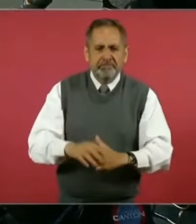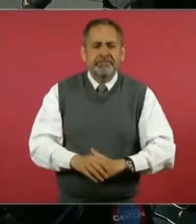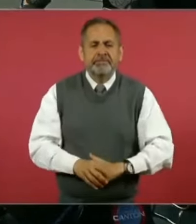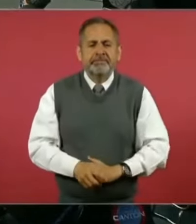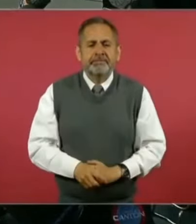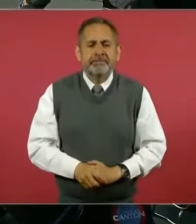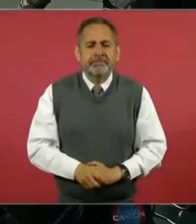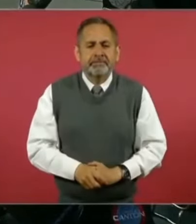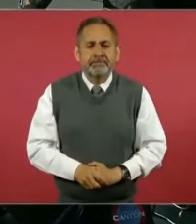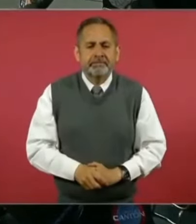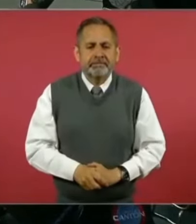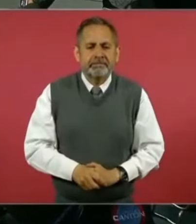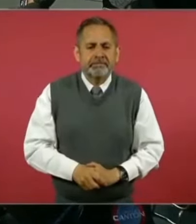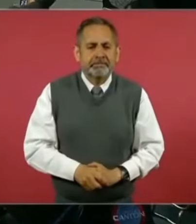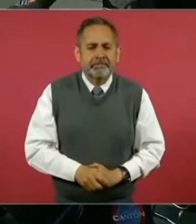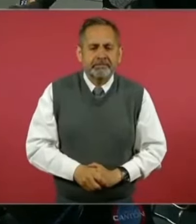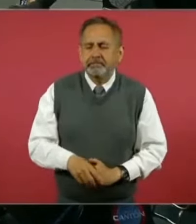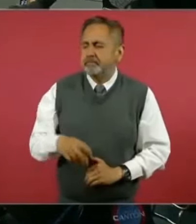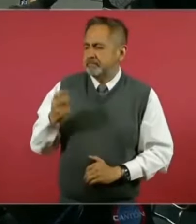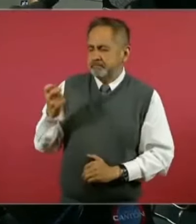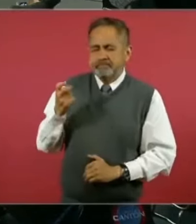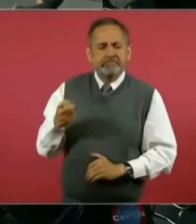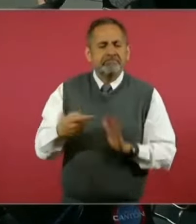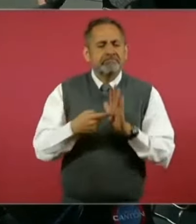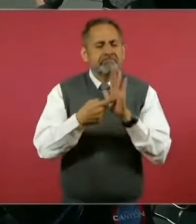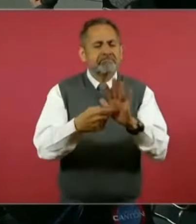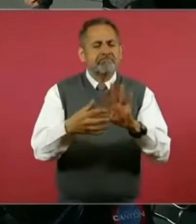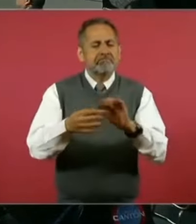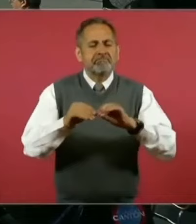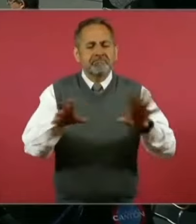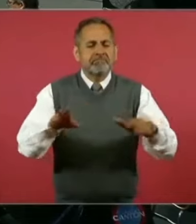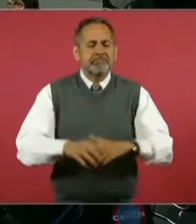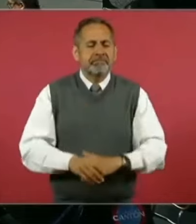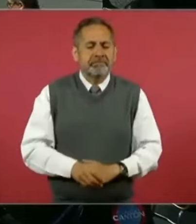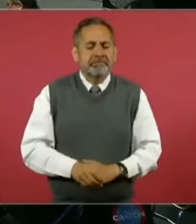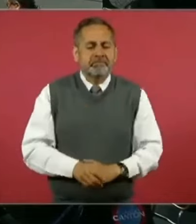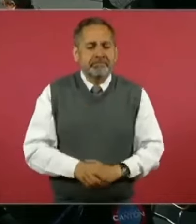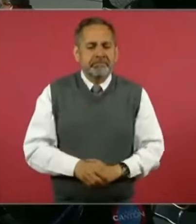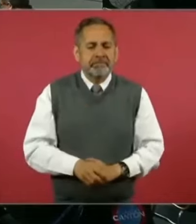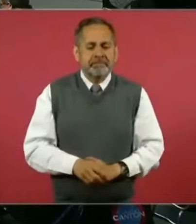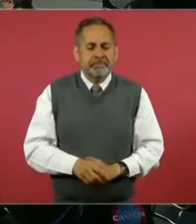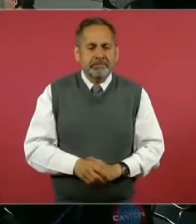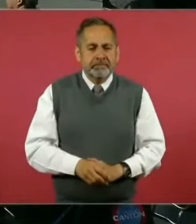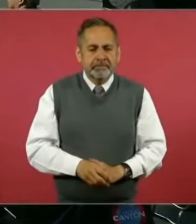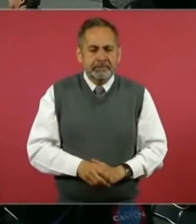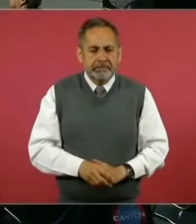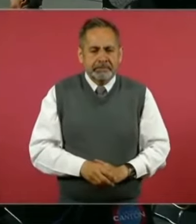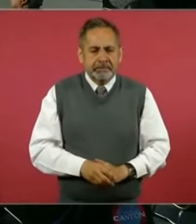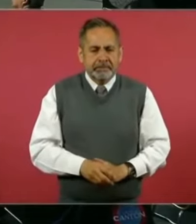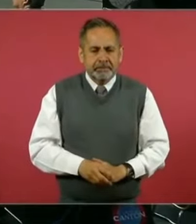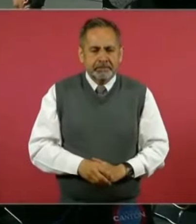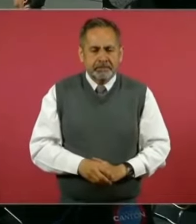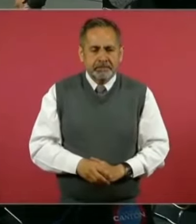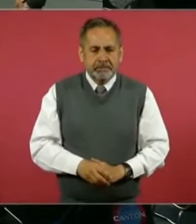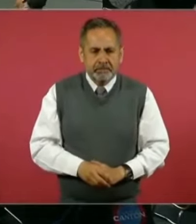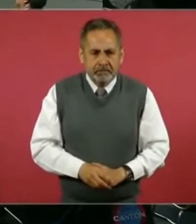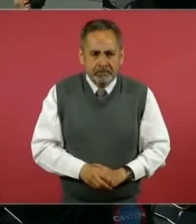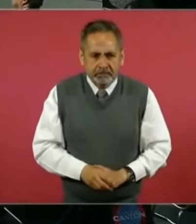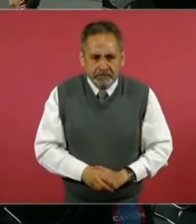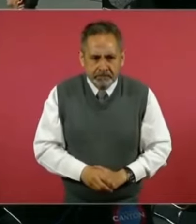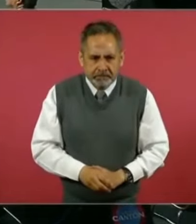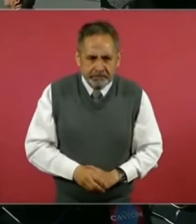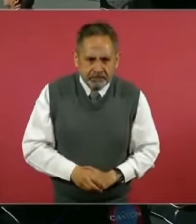Eso era lo que quería yo. Nada más. Es eso. La ayuda internacional. ¿Mande?